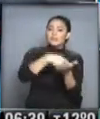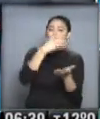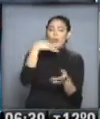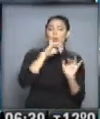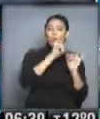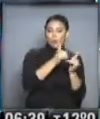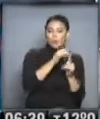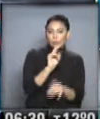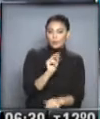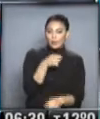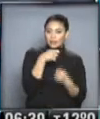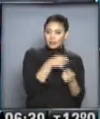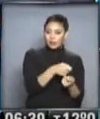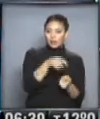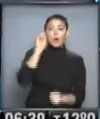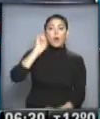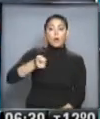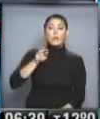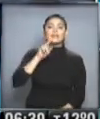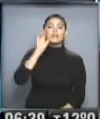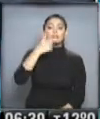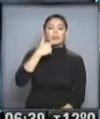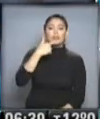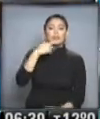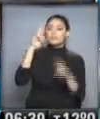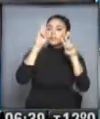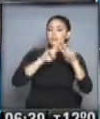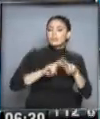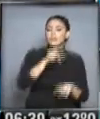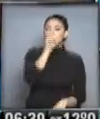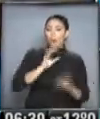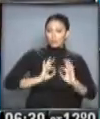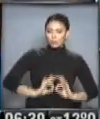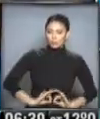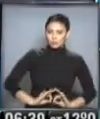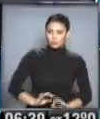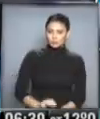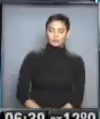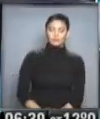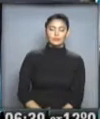la joven fue atacada. En tanto, el juez Ríos ordenó estudiar el perfil sexual del portero, Jorge Mangieri.